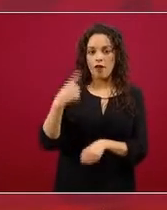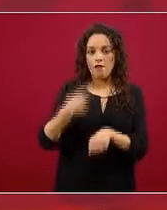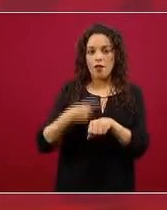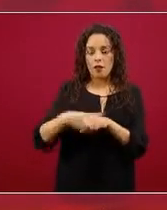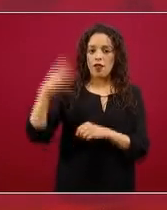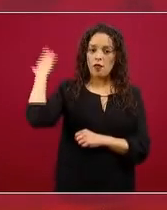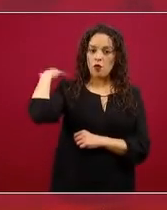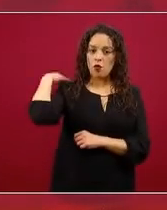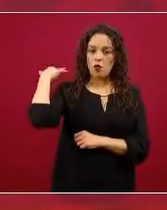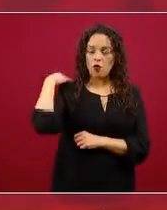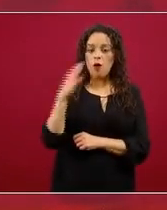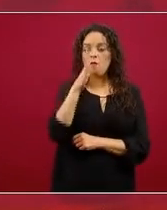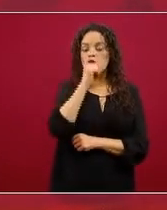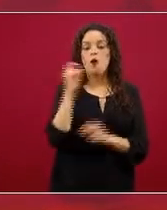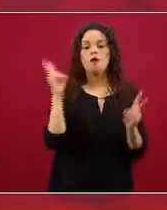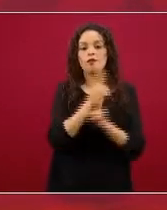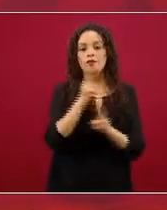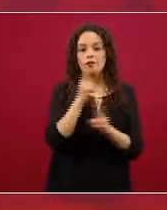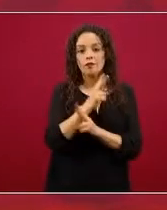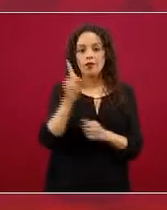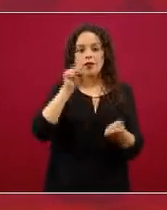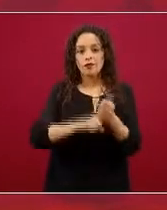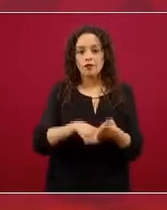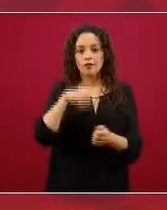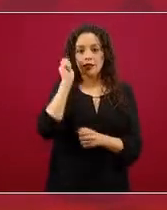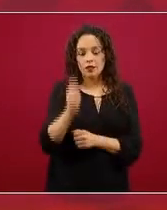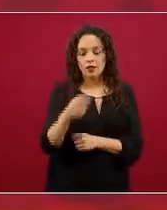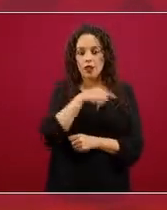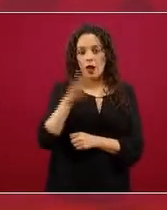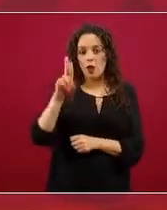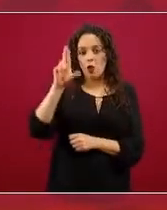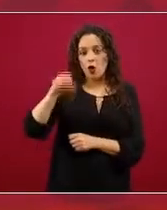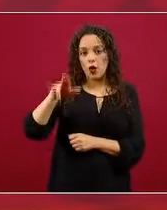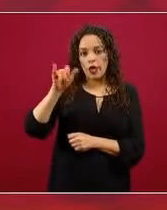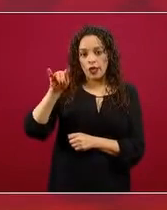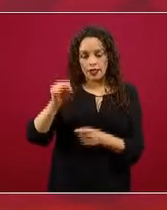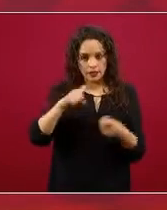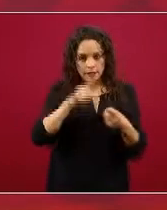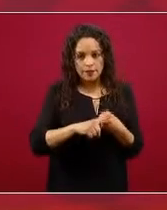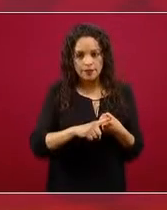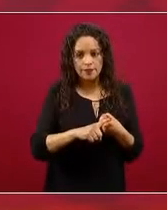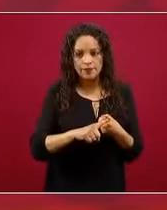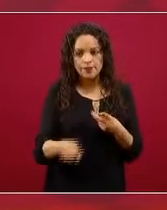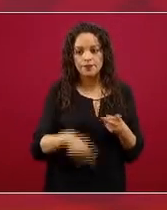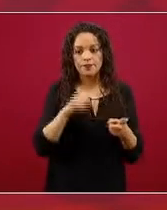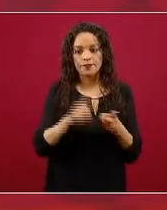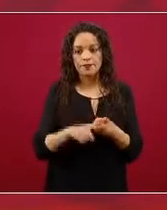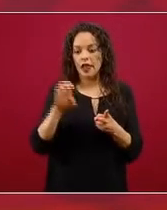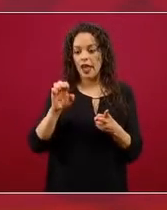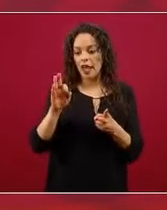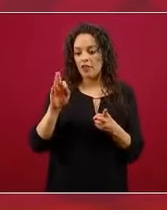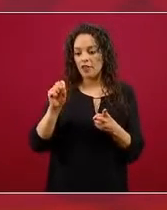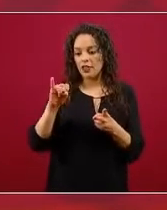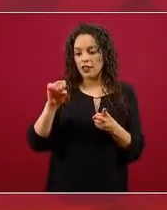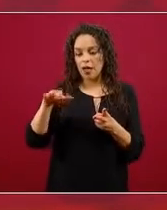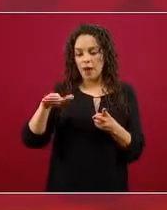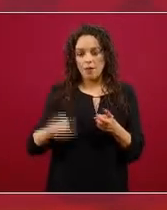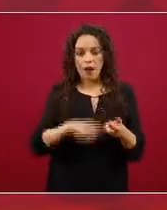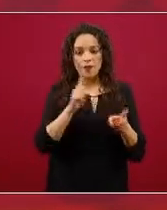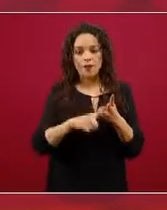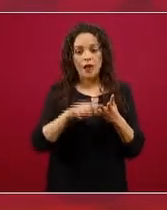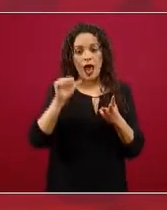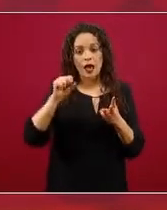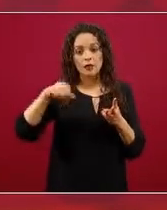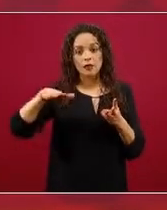obstructiva crónica, en las que característicamente está la bronquitis crónica, el enfisema y el asma,